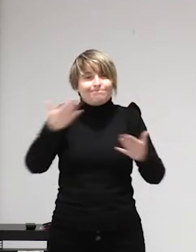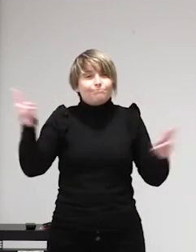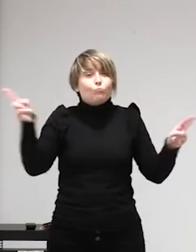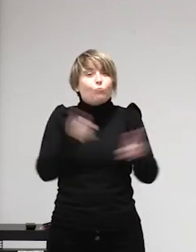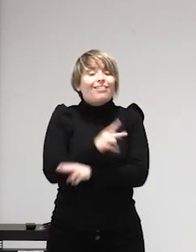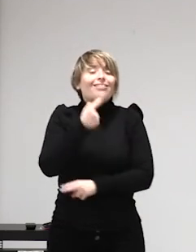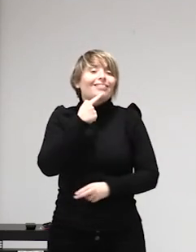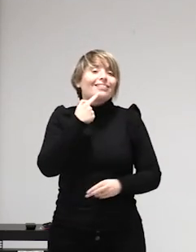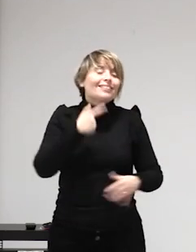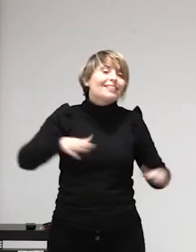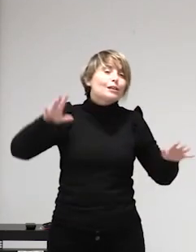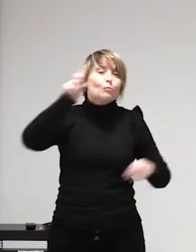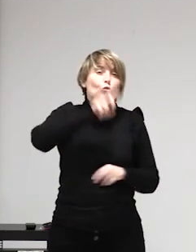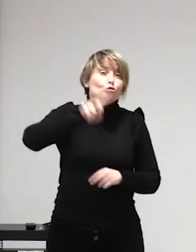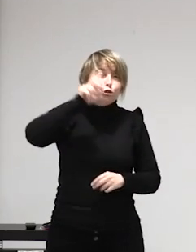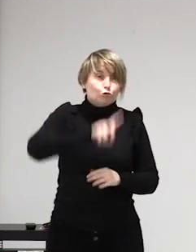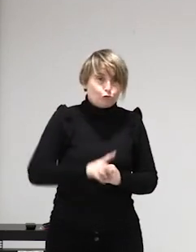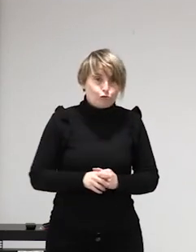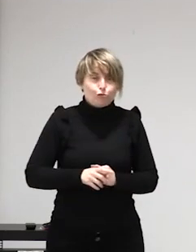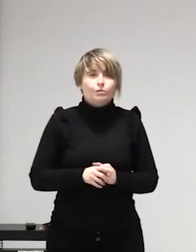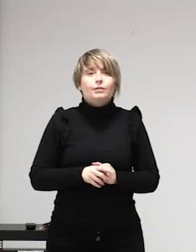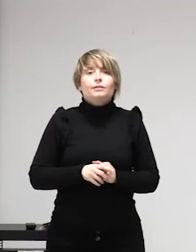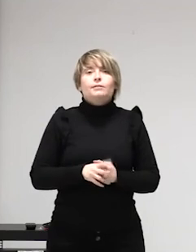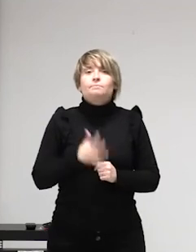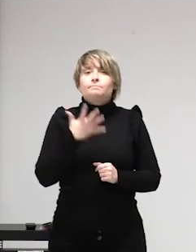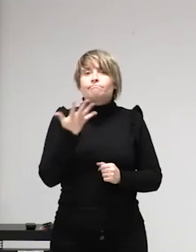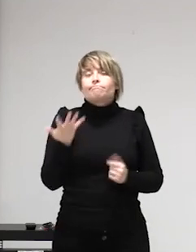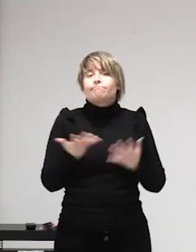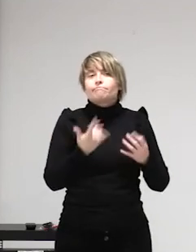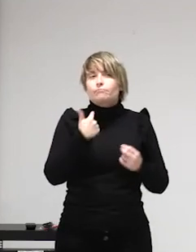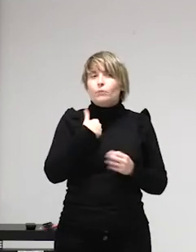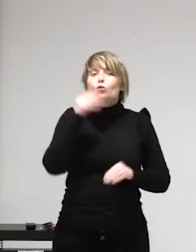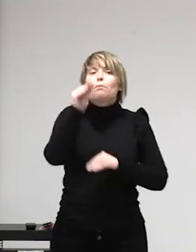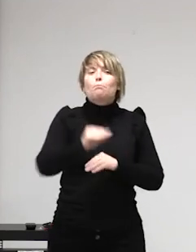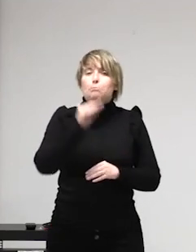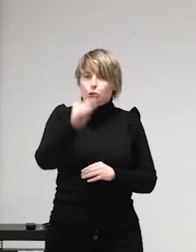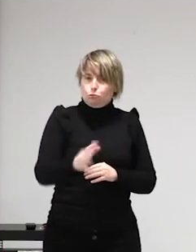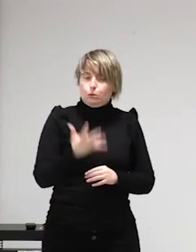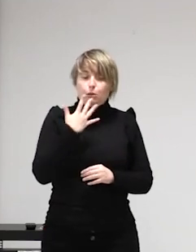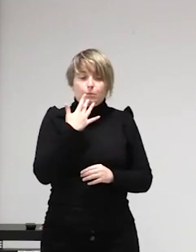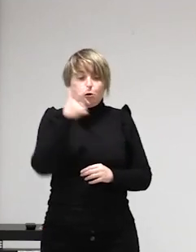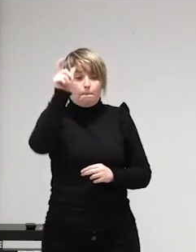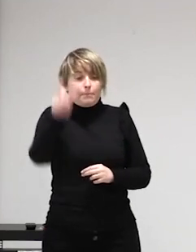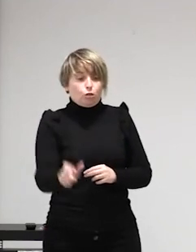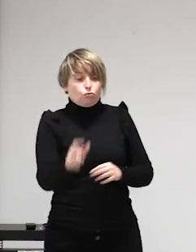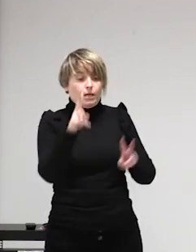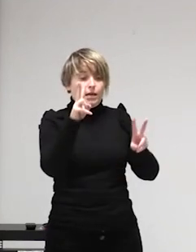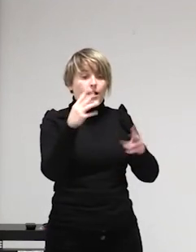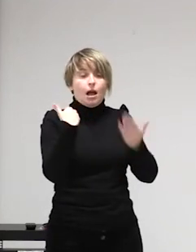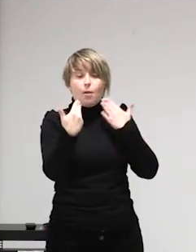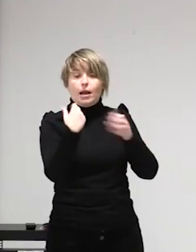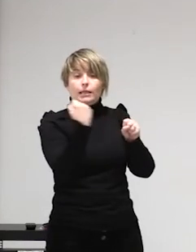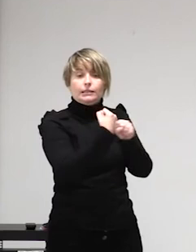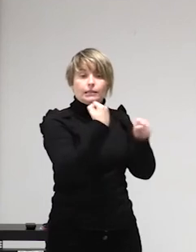pero es que vuelvo a decir el no dar derechos y el precarizar y el criminalizar no